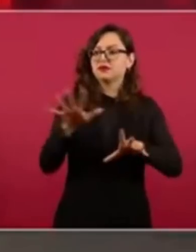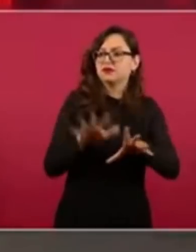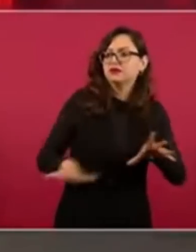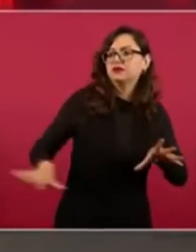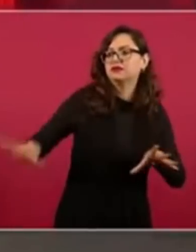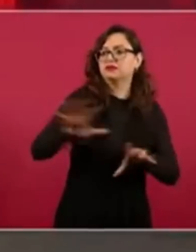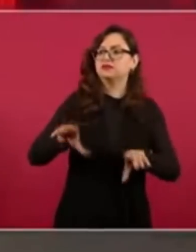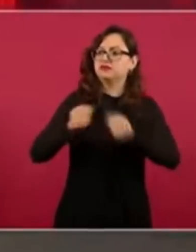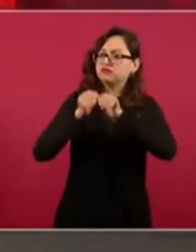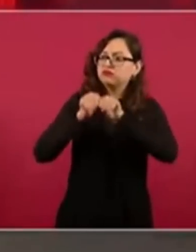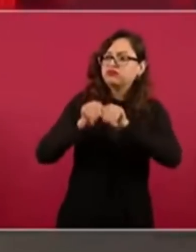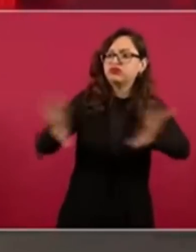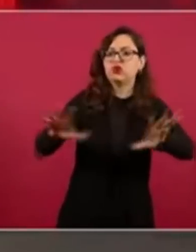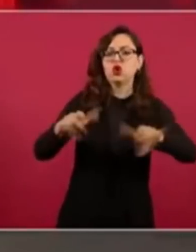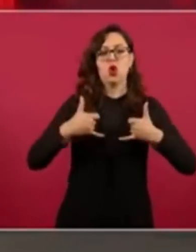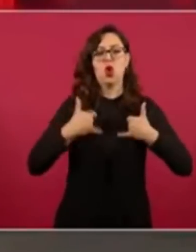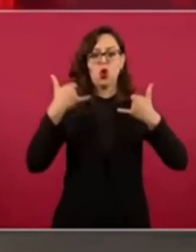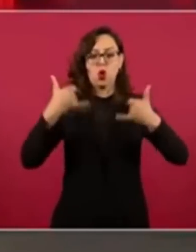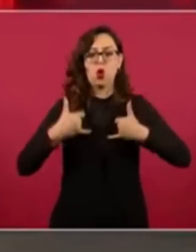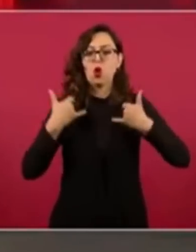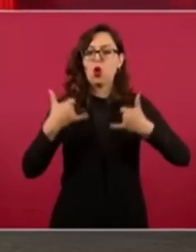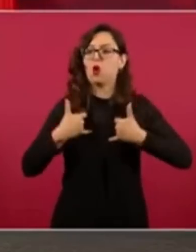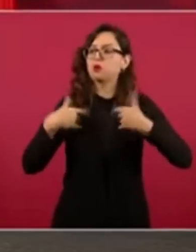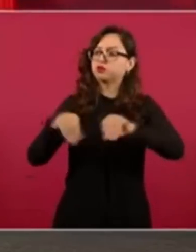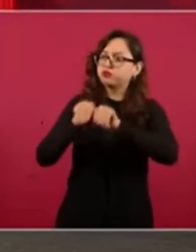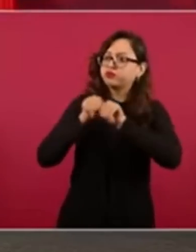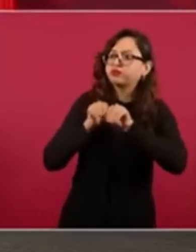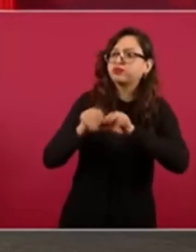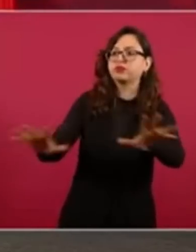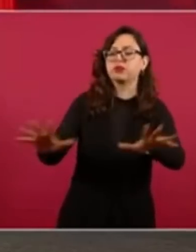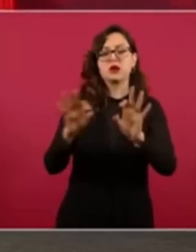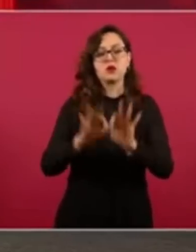porque nuestra labor es pedagógica,